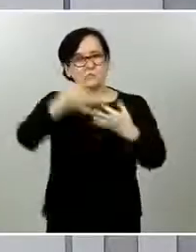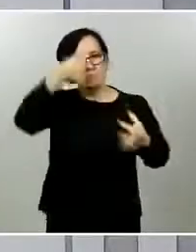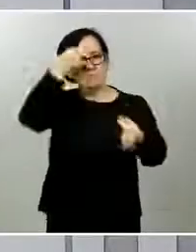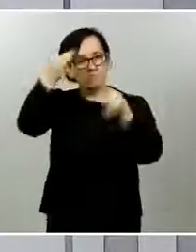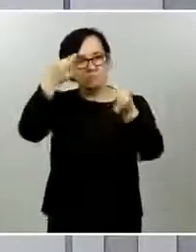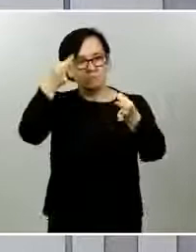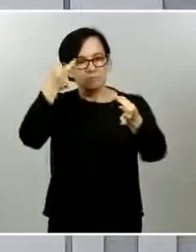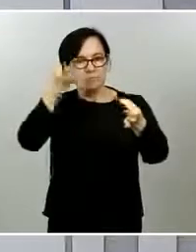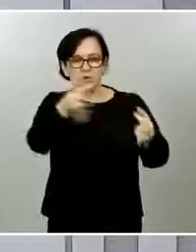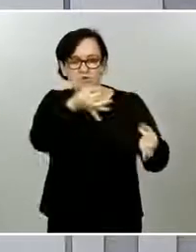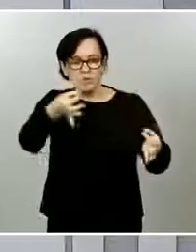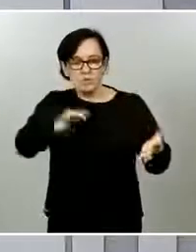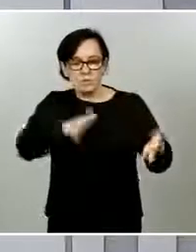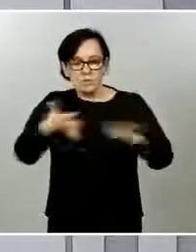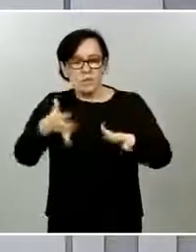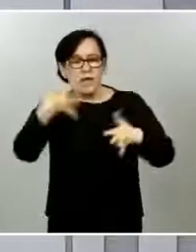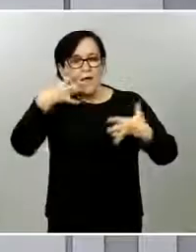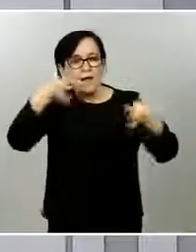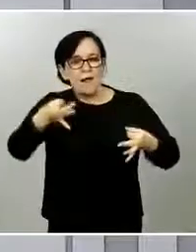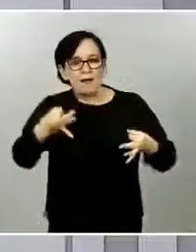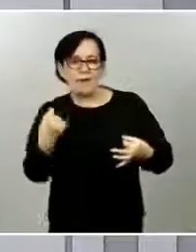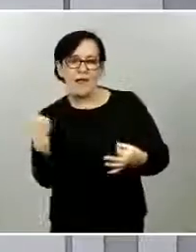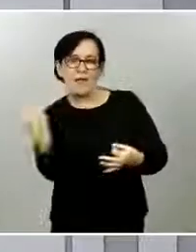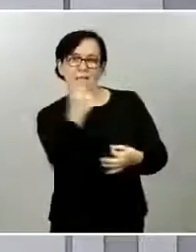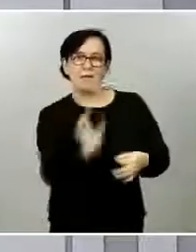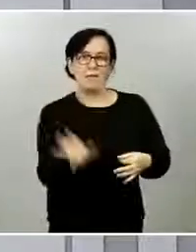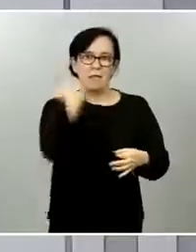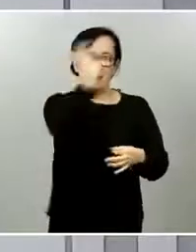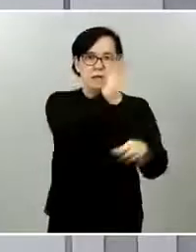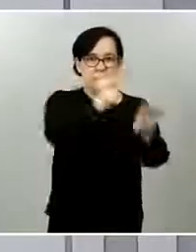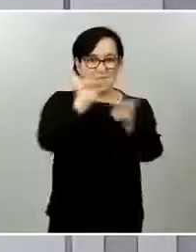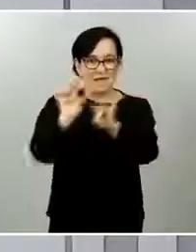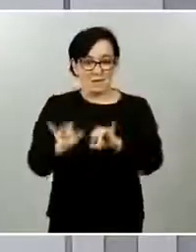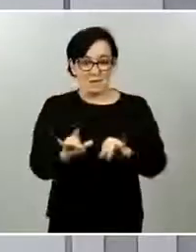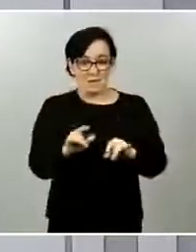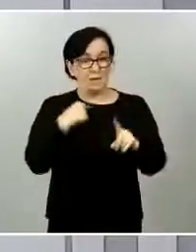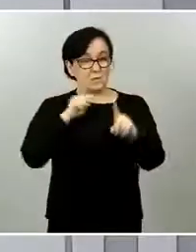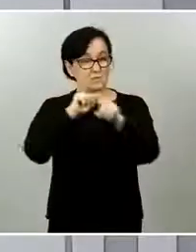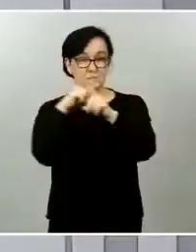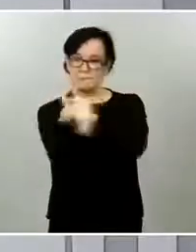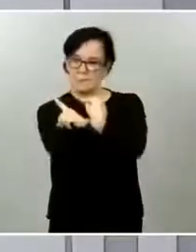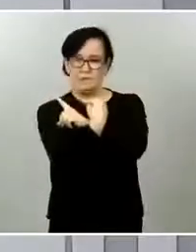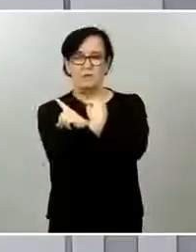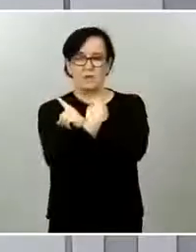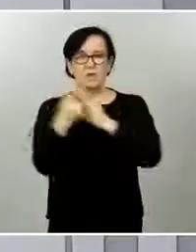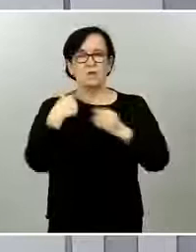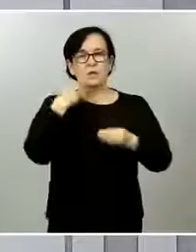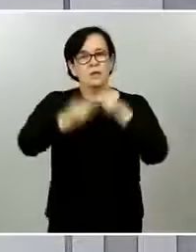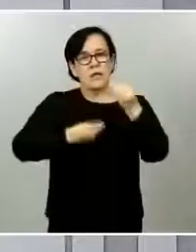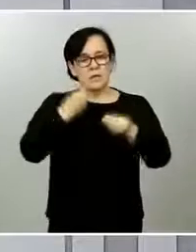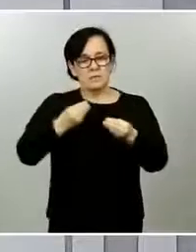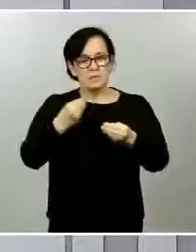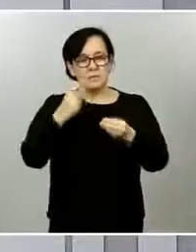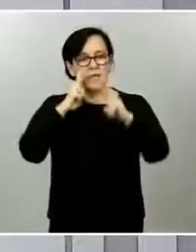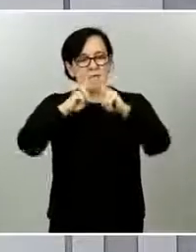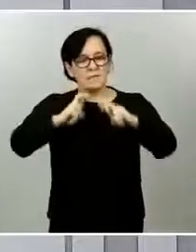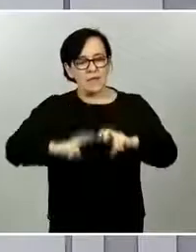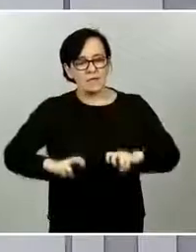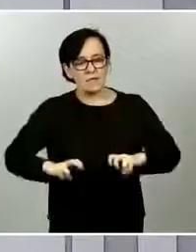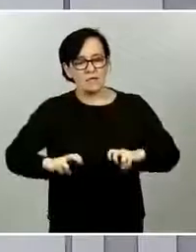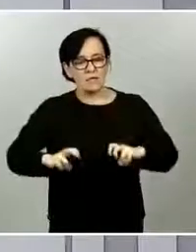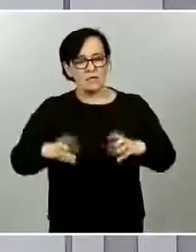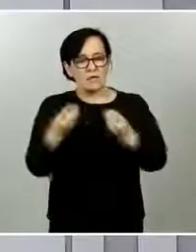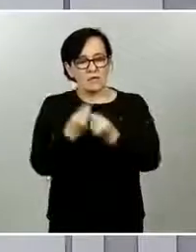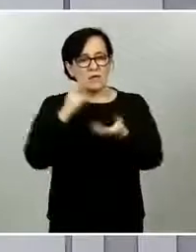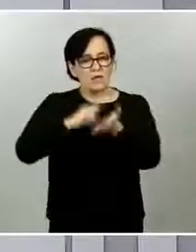sociales que acompañan cualquier territorio y que nos permite, en la medida de lo posible, que esos indicadores se ajusten como un guante a la